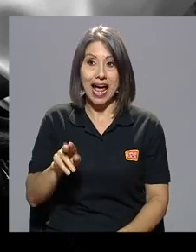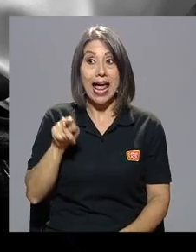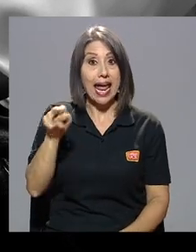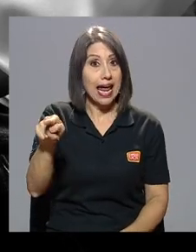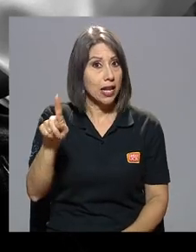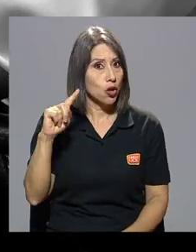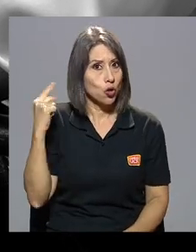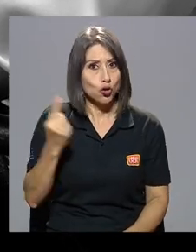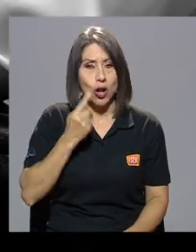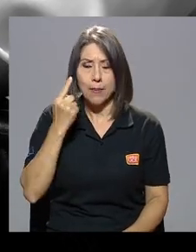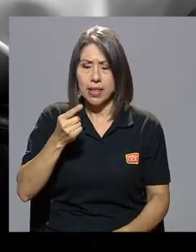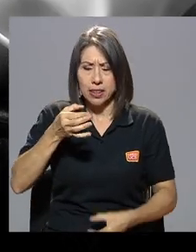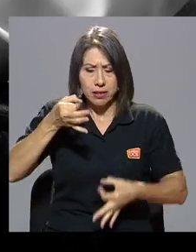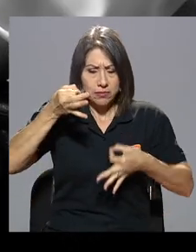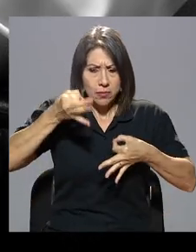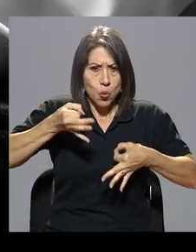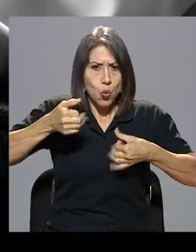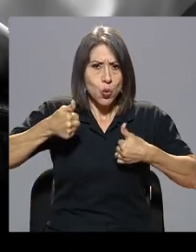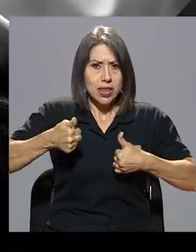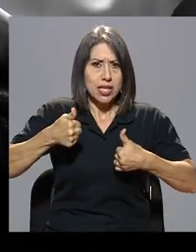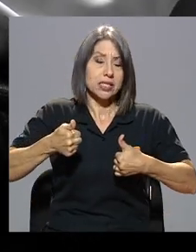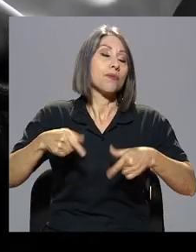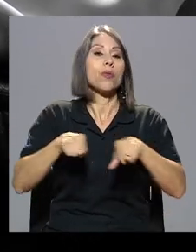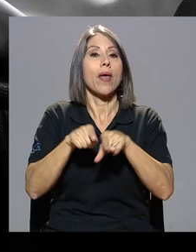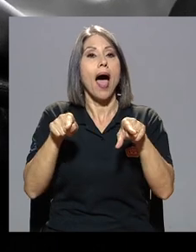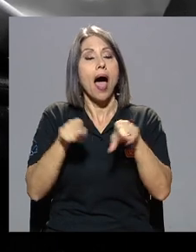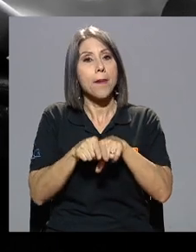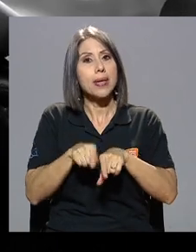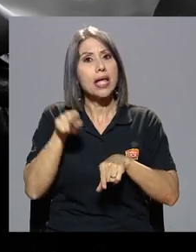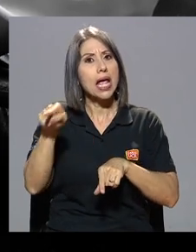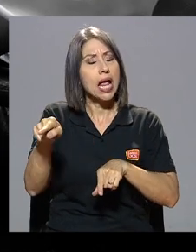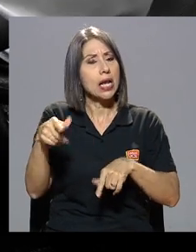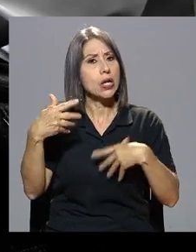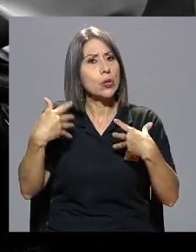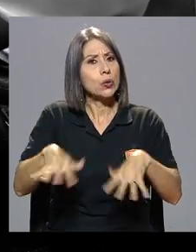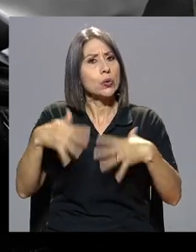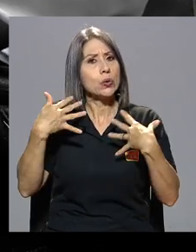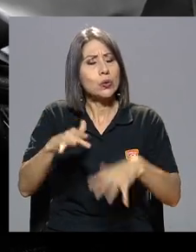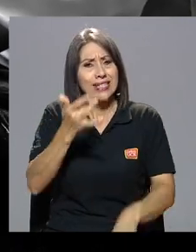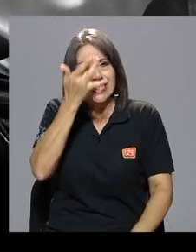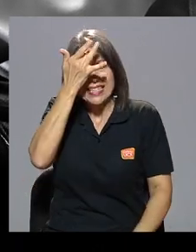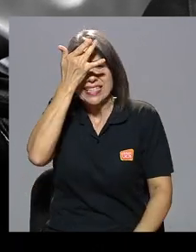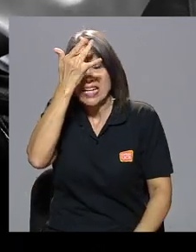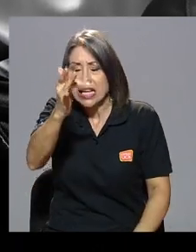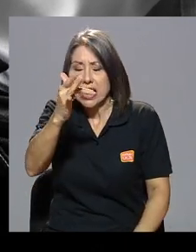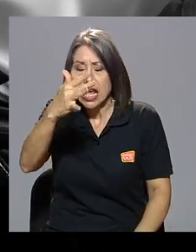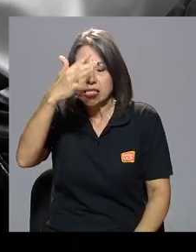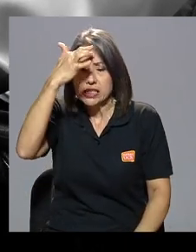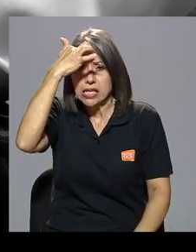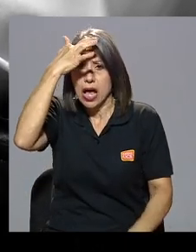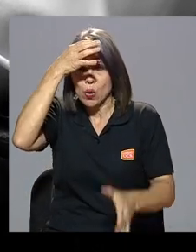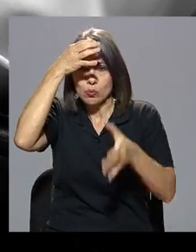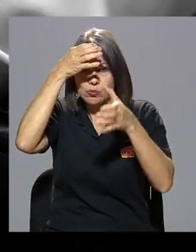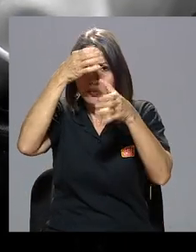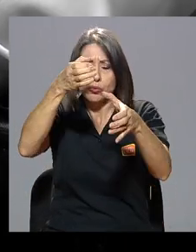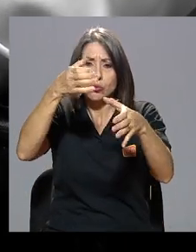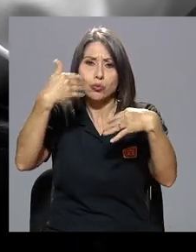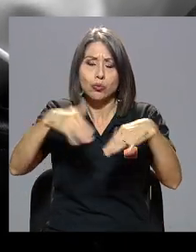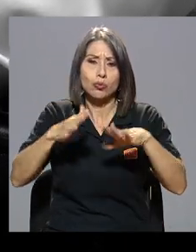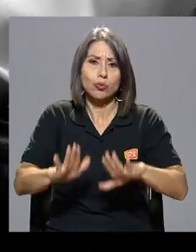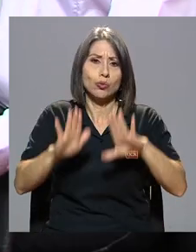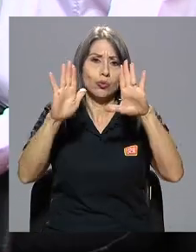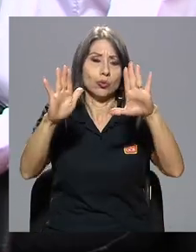no solo un hombre cultísimo Adolfo Herrera, sino con una gran inteligencia y una chispa extraordinaria.